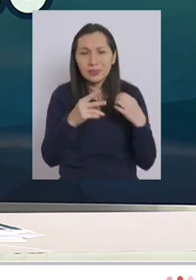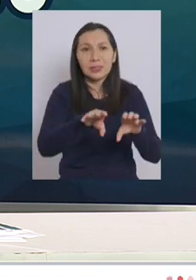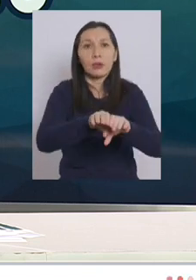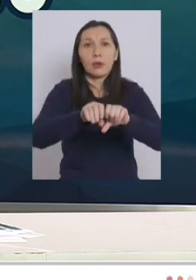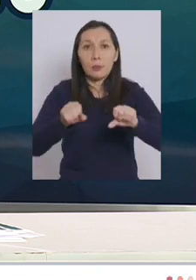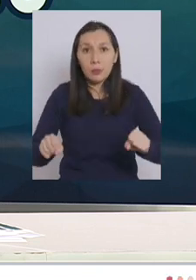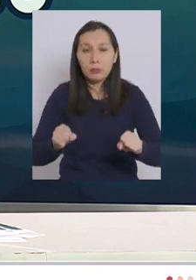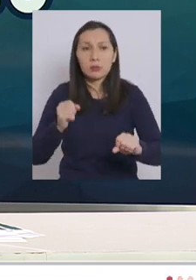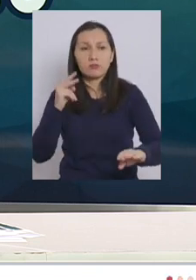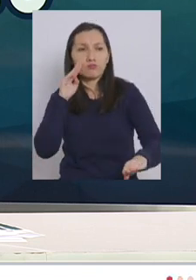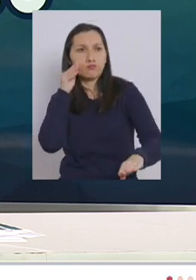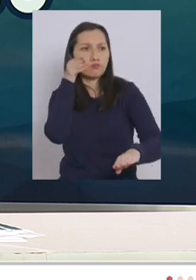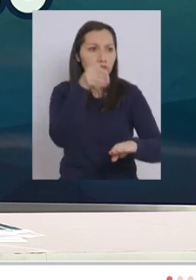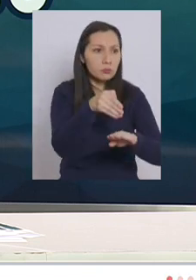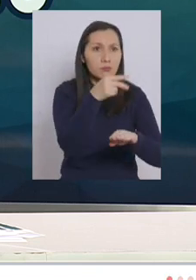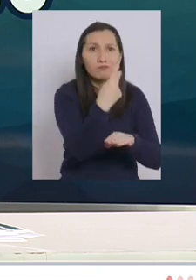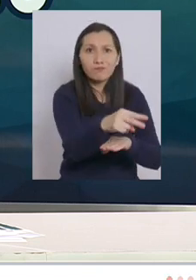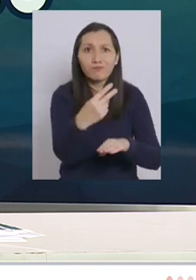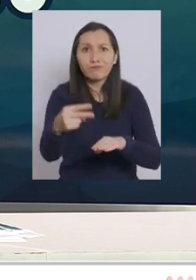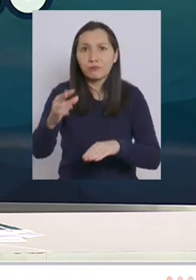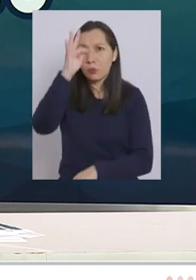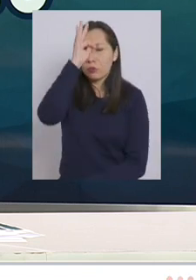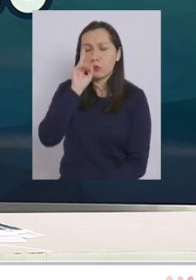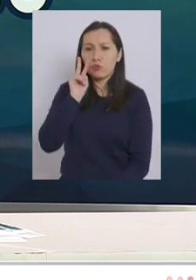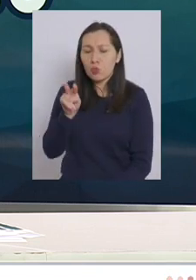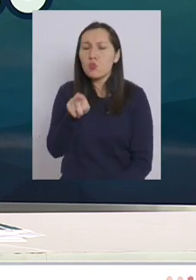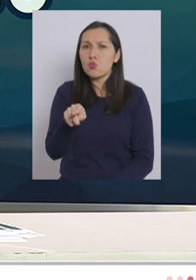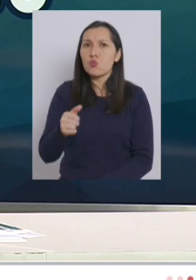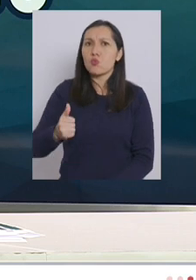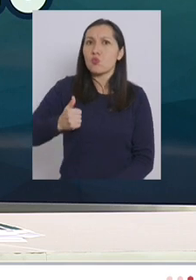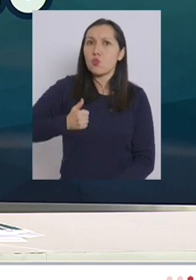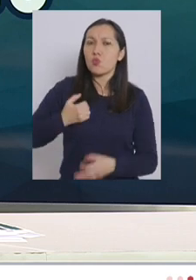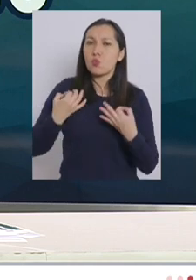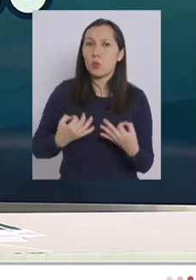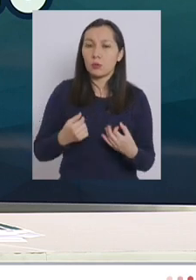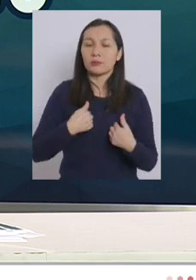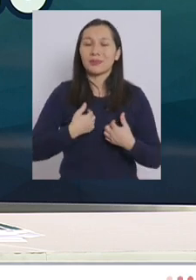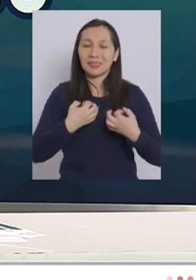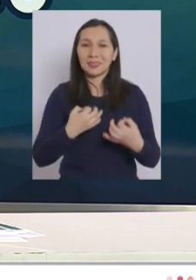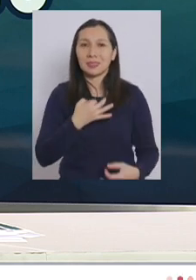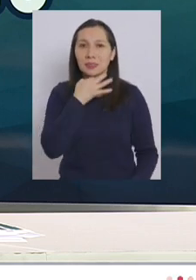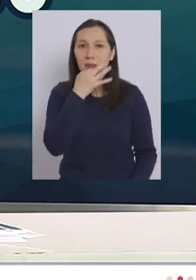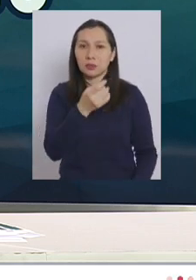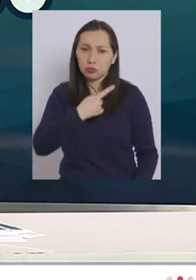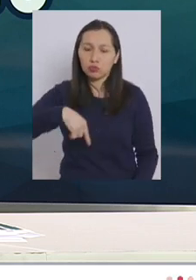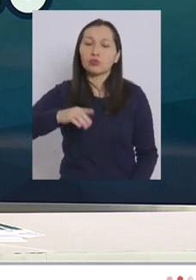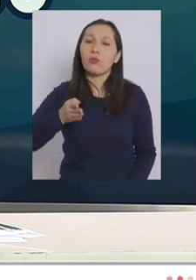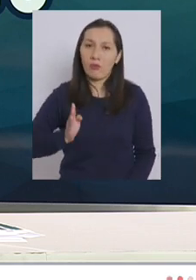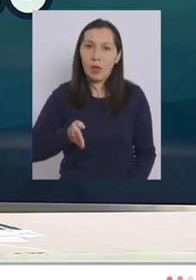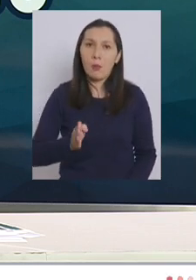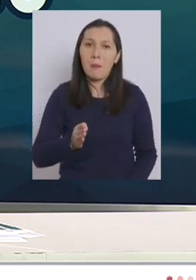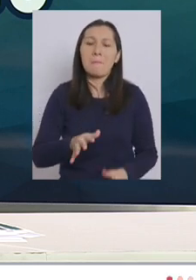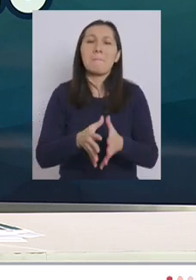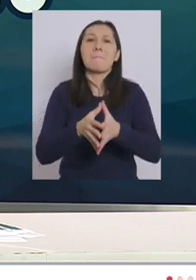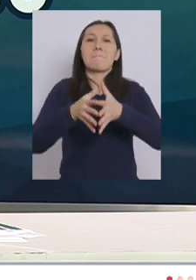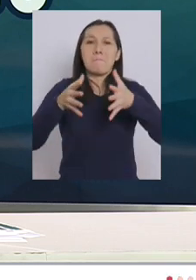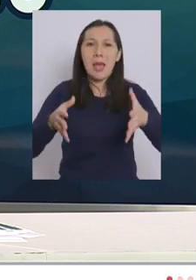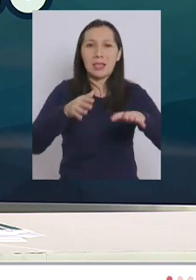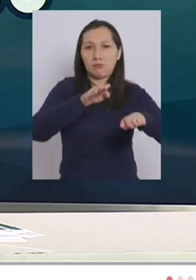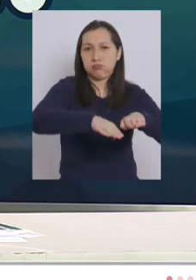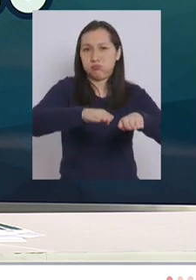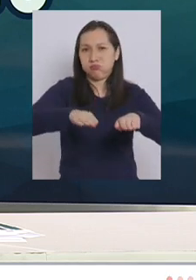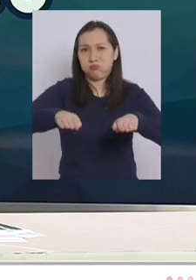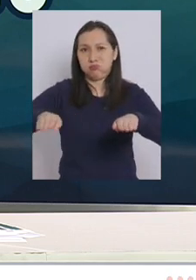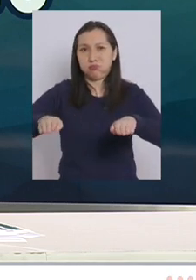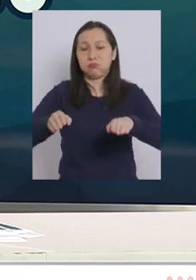en terreno de esos funcionarios y por tanto puedo estar seguro que vamos a seguir aumentando nuestra capacidad